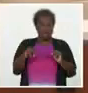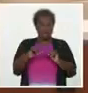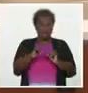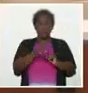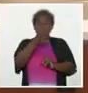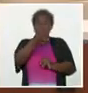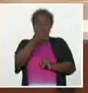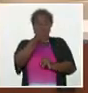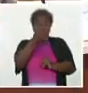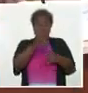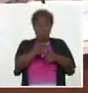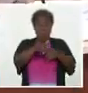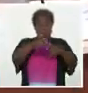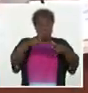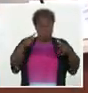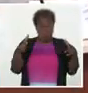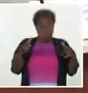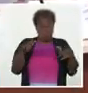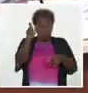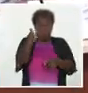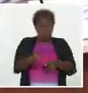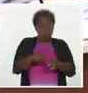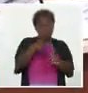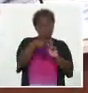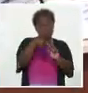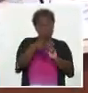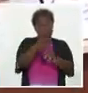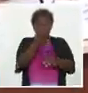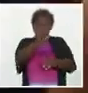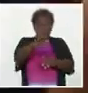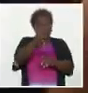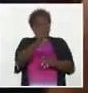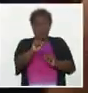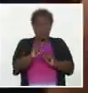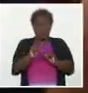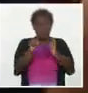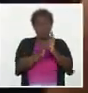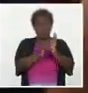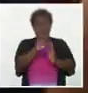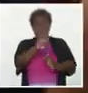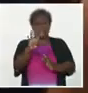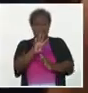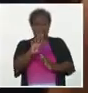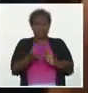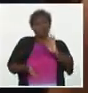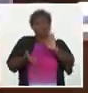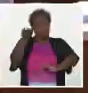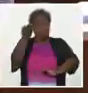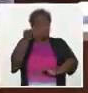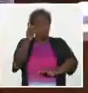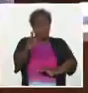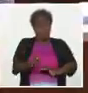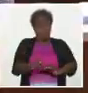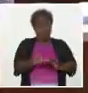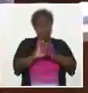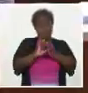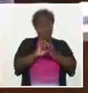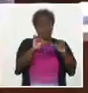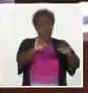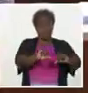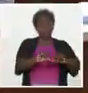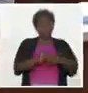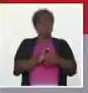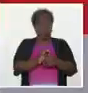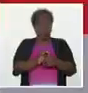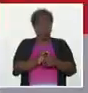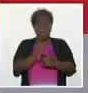positivos con un promedio diario de mil cuarenta cuatro y un incremento del número de críticos y graves. El escenario